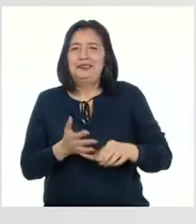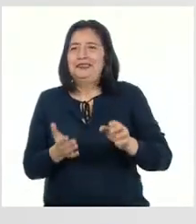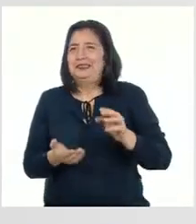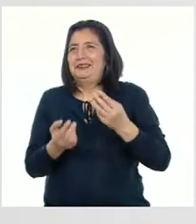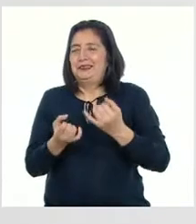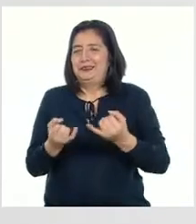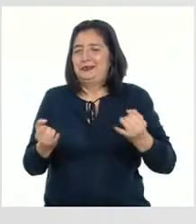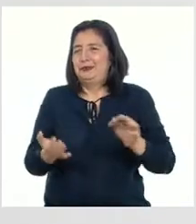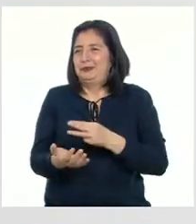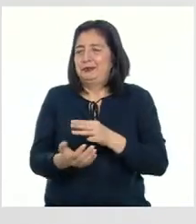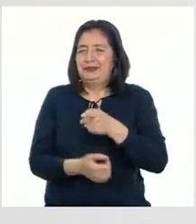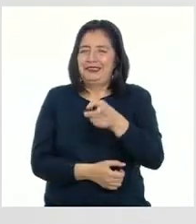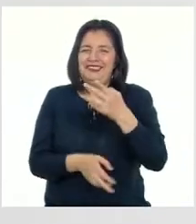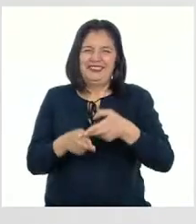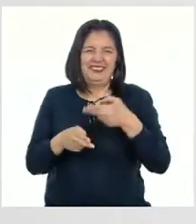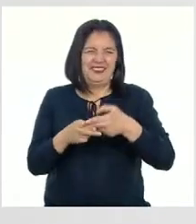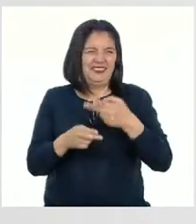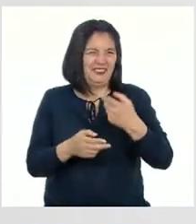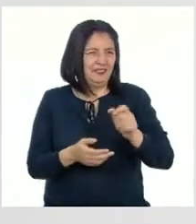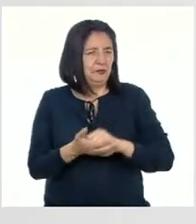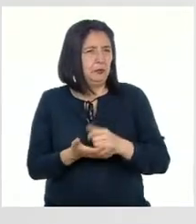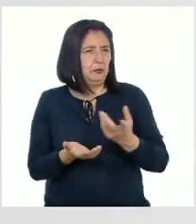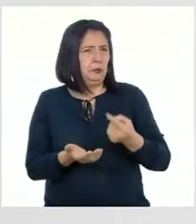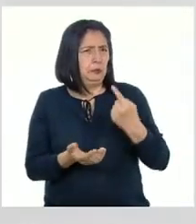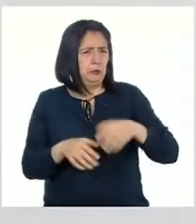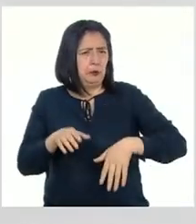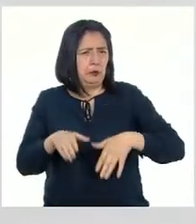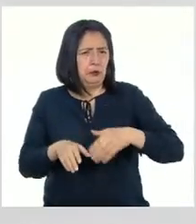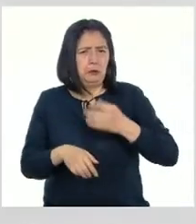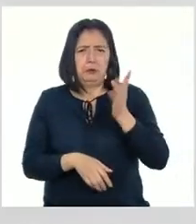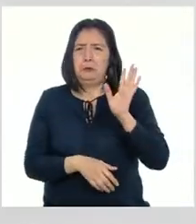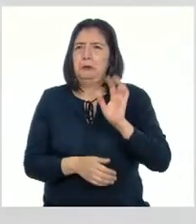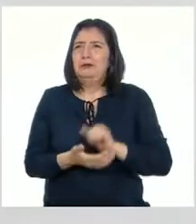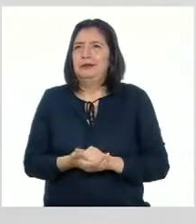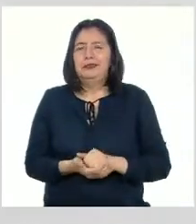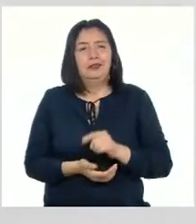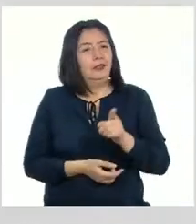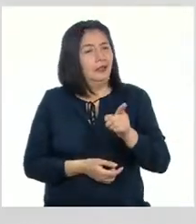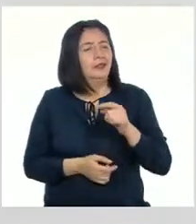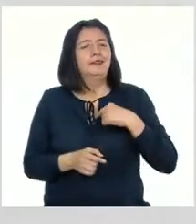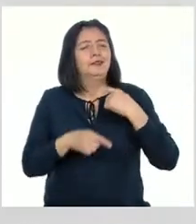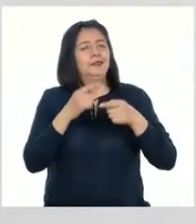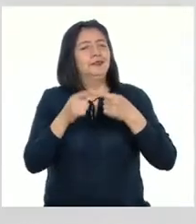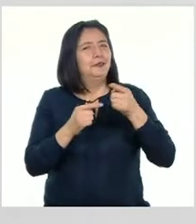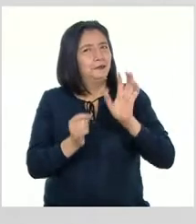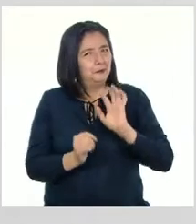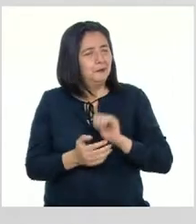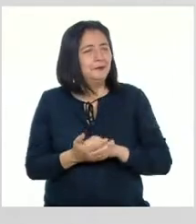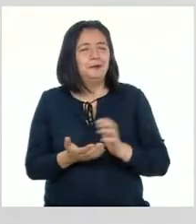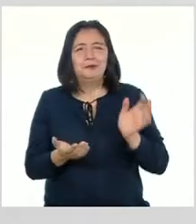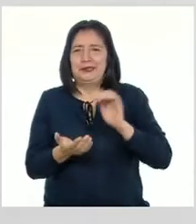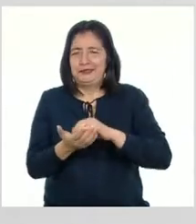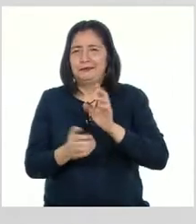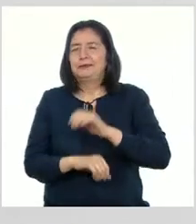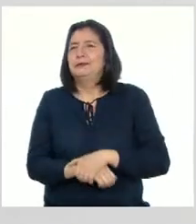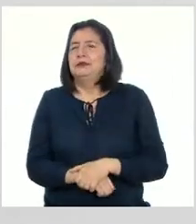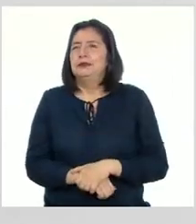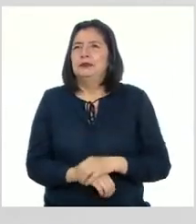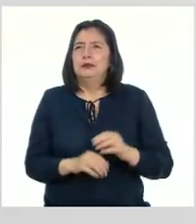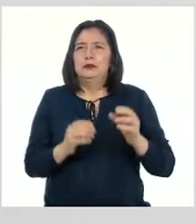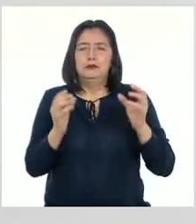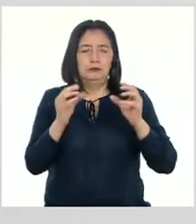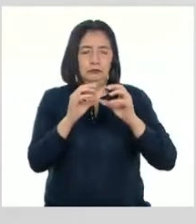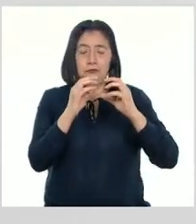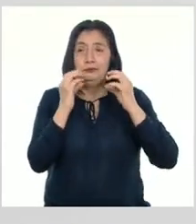musicales! ¡Qué nombre es tan gracioso! Solo conocí el cajón ¡Ah! Te cuento un poco más de ellos La